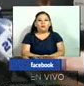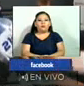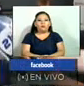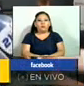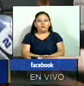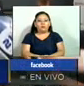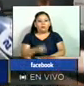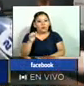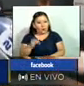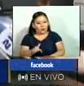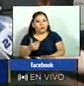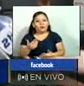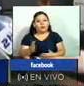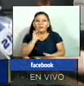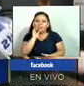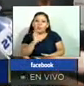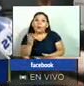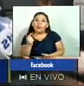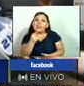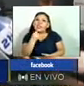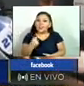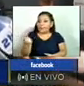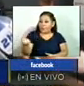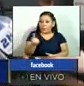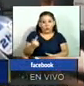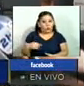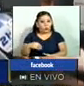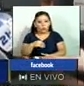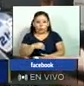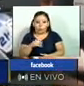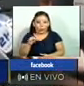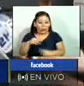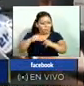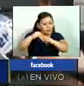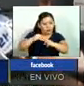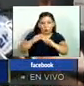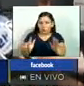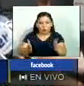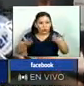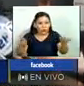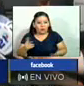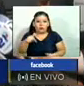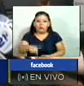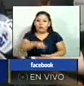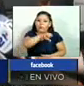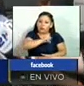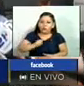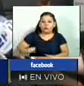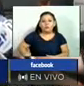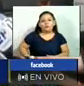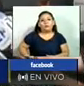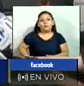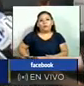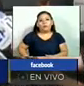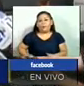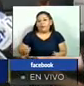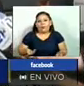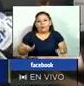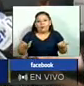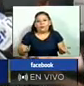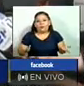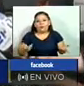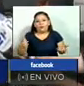estamos hablando de personal especializado que no cuenta el país con lo que definitivamente hoy por hoy no